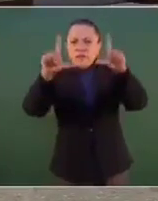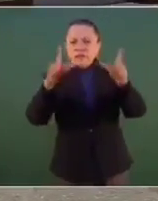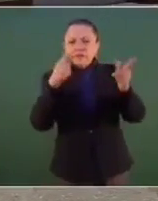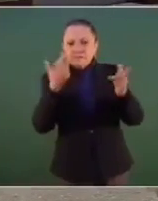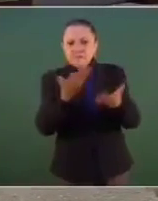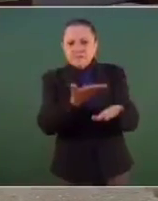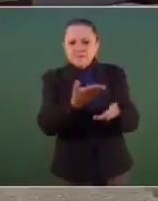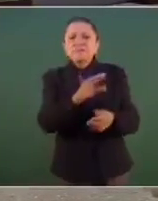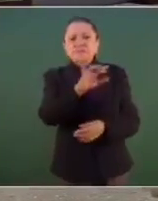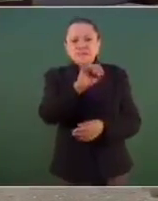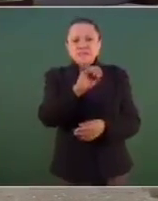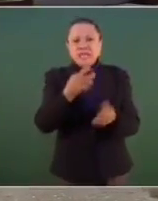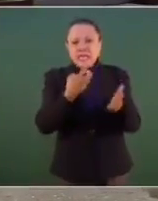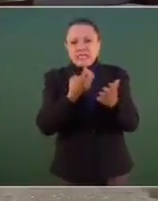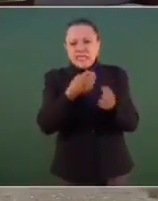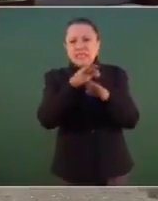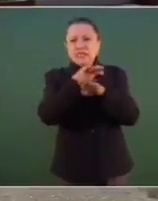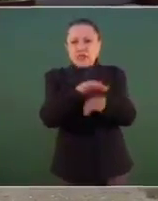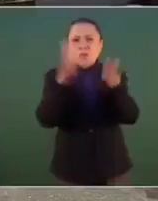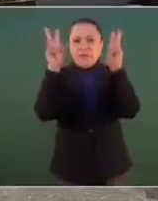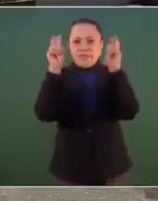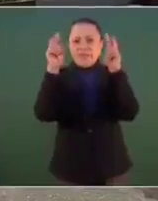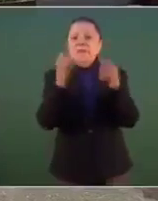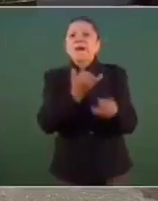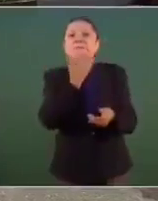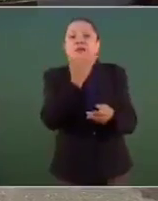Sí, del perdón, eso.